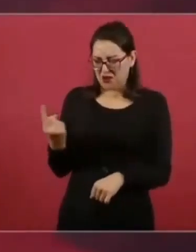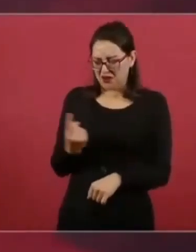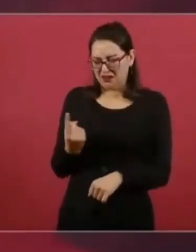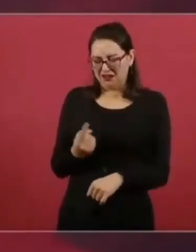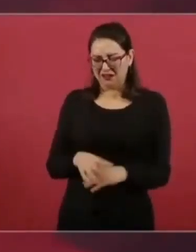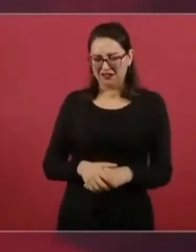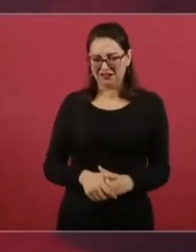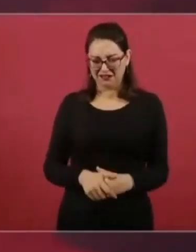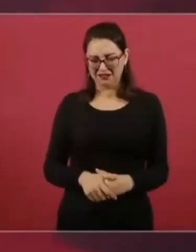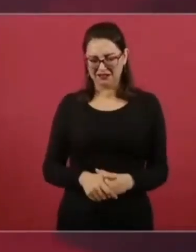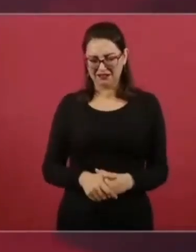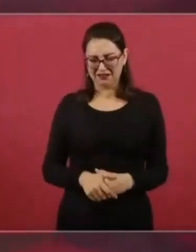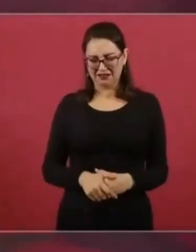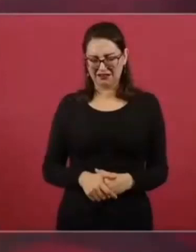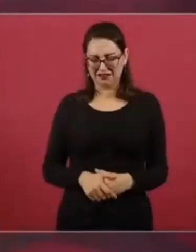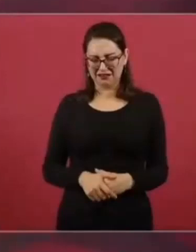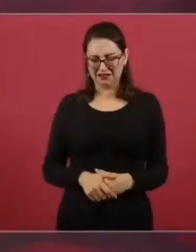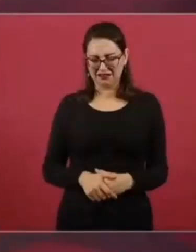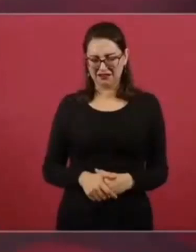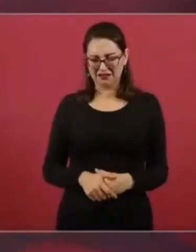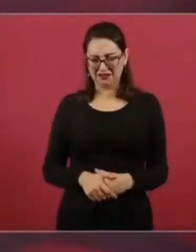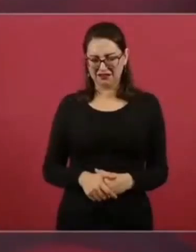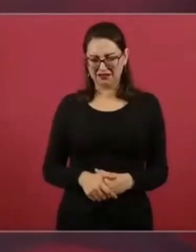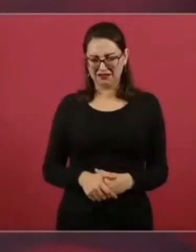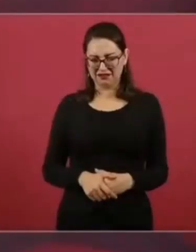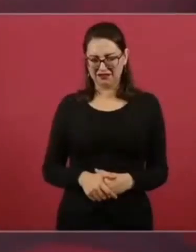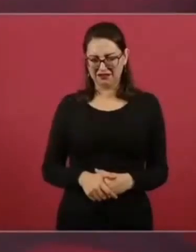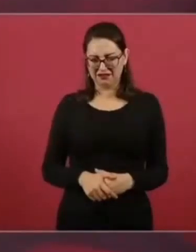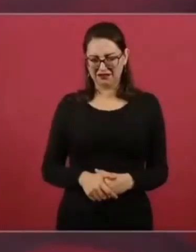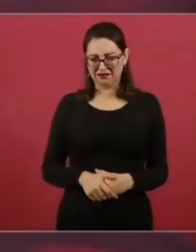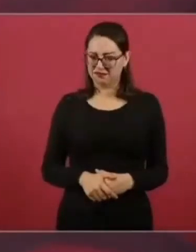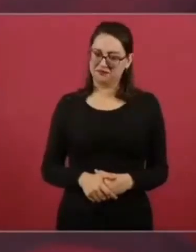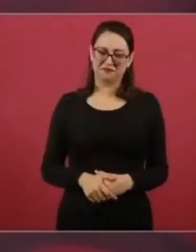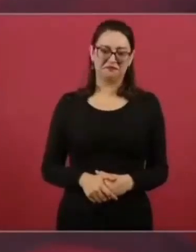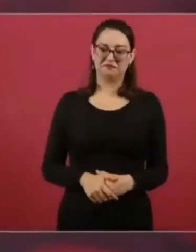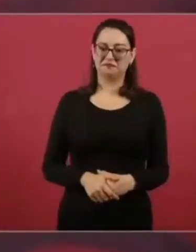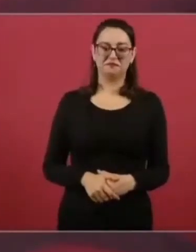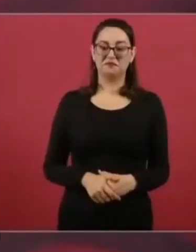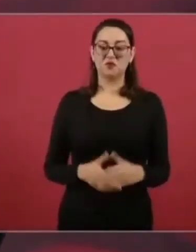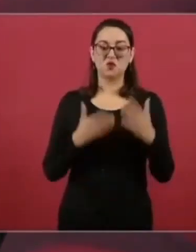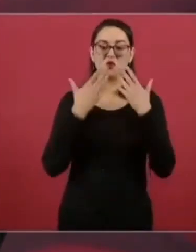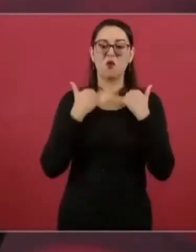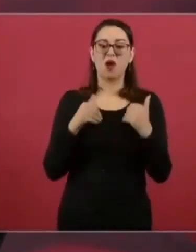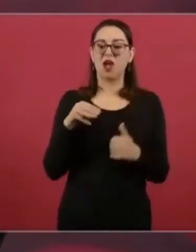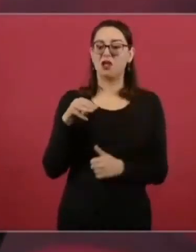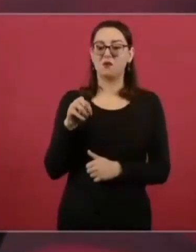totalmente inmorales?